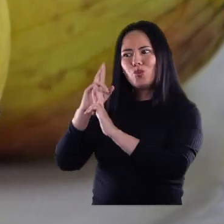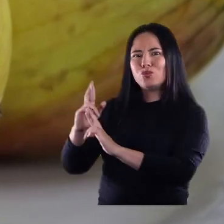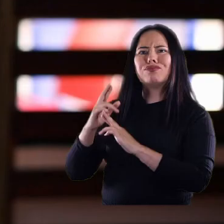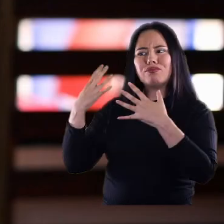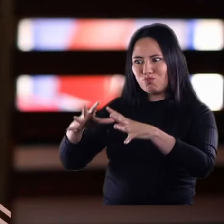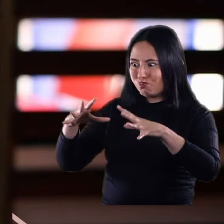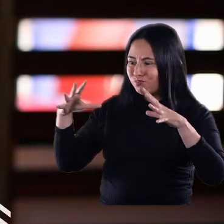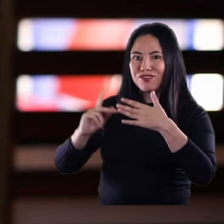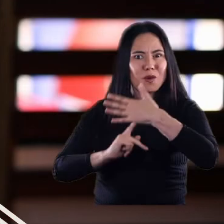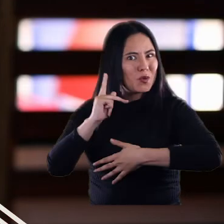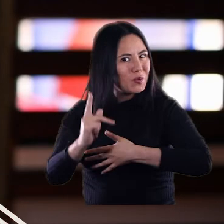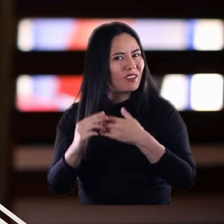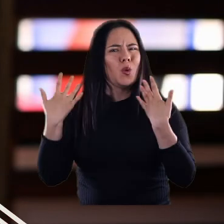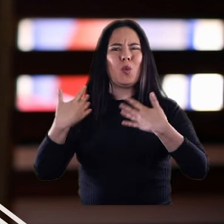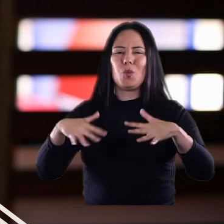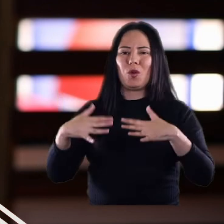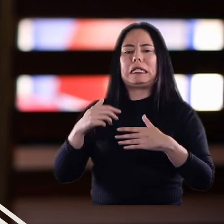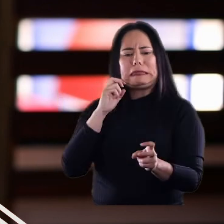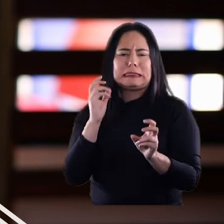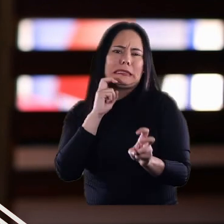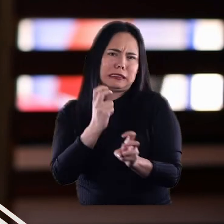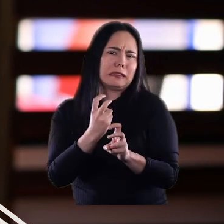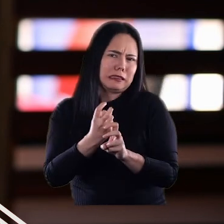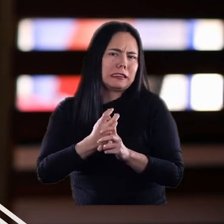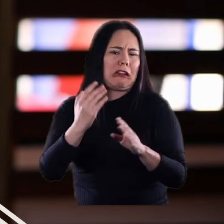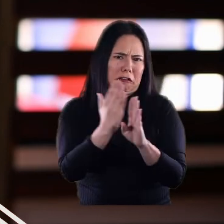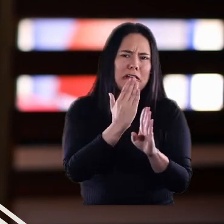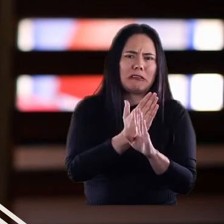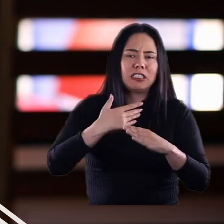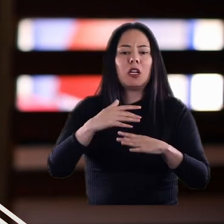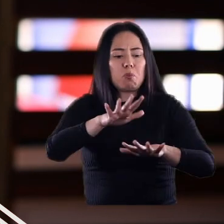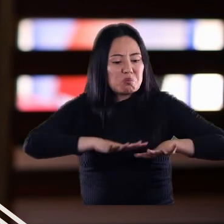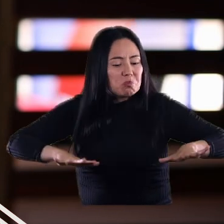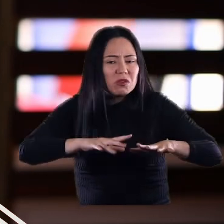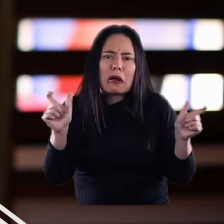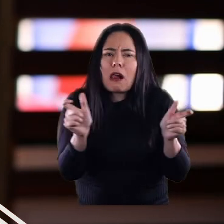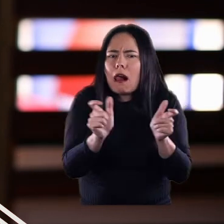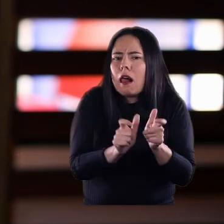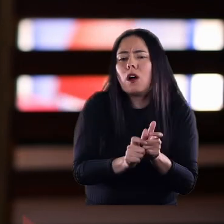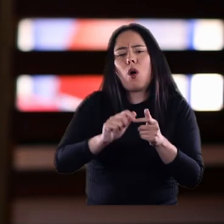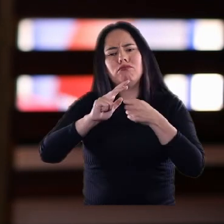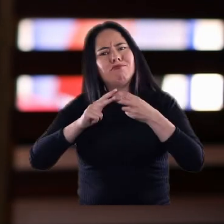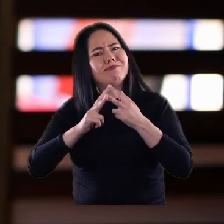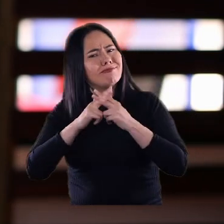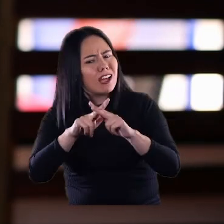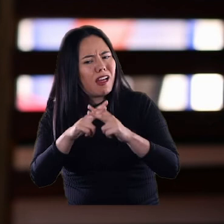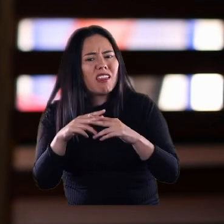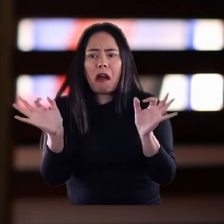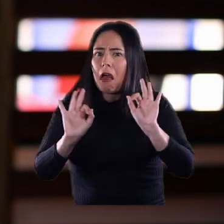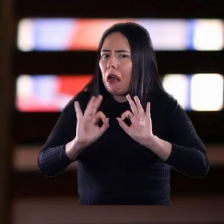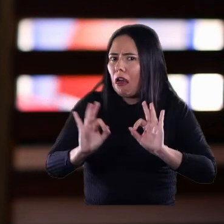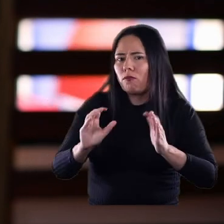todo. Inicialmente pues fue un poco complicado porque pues no teníamos espacios, no teníamos talleres, no habían